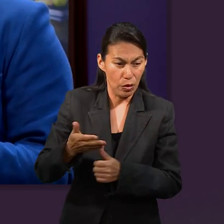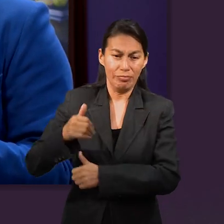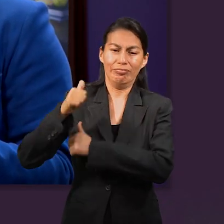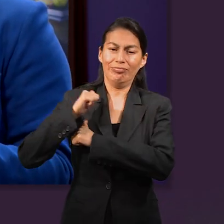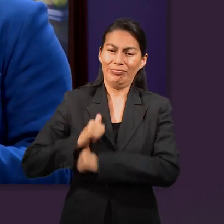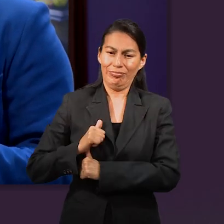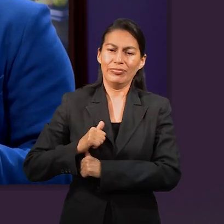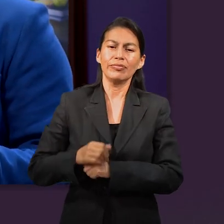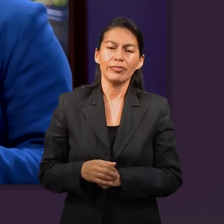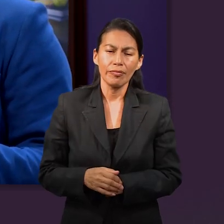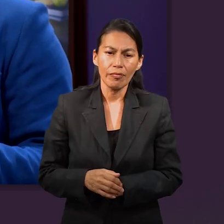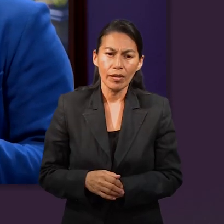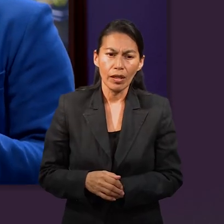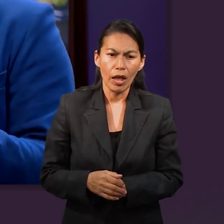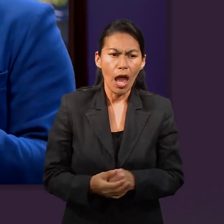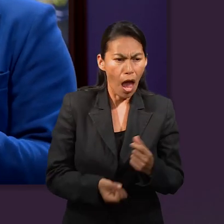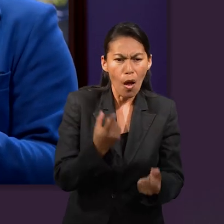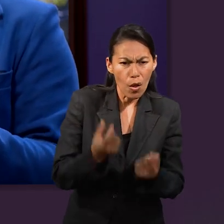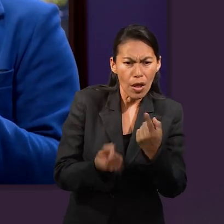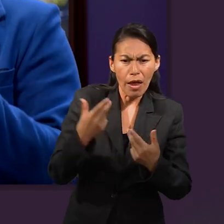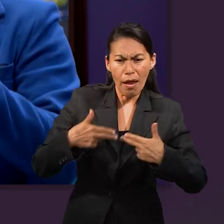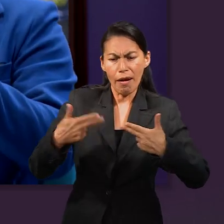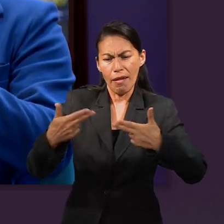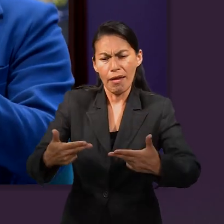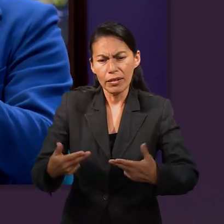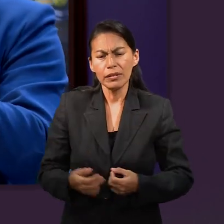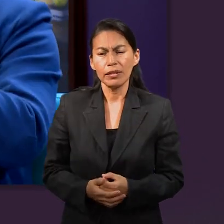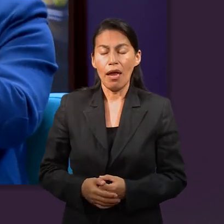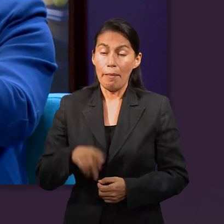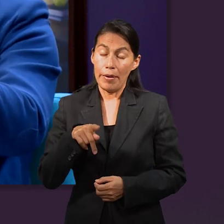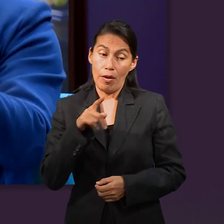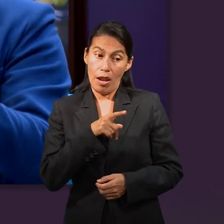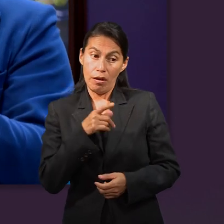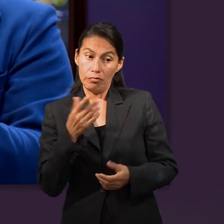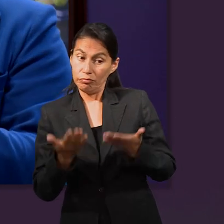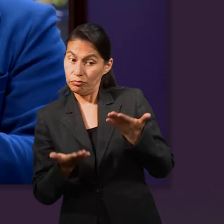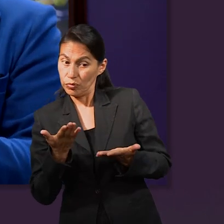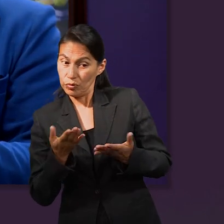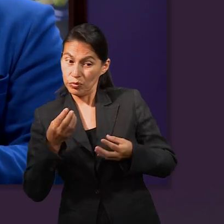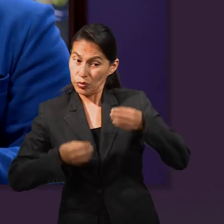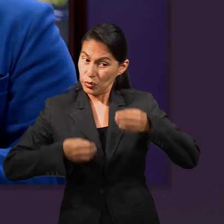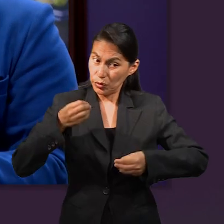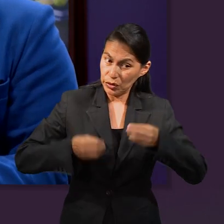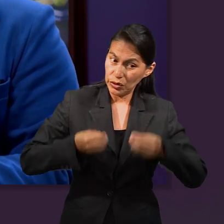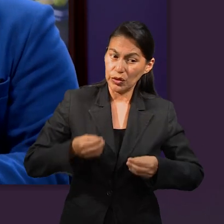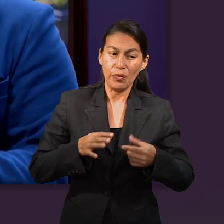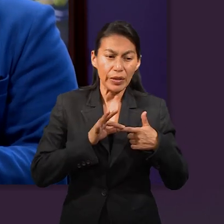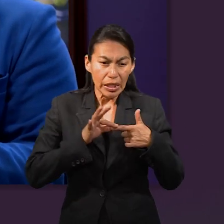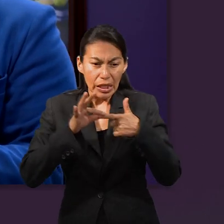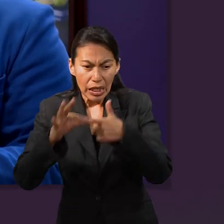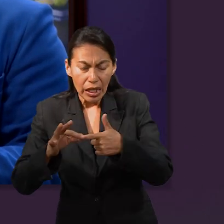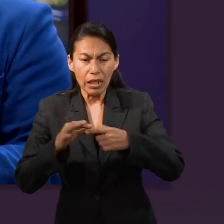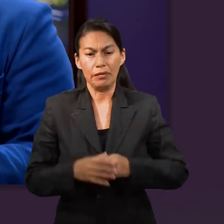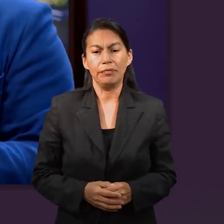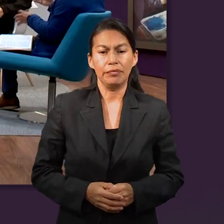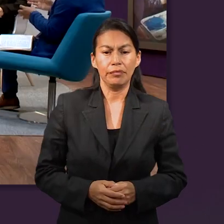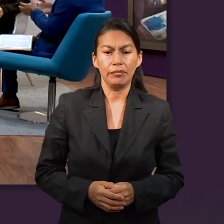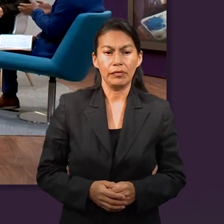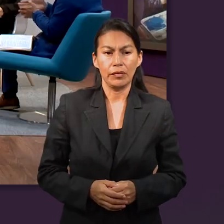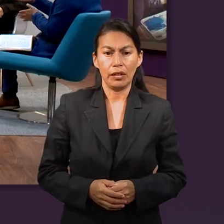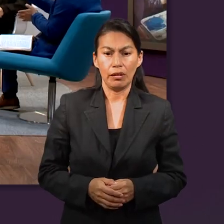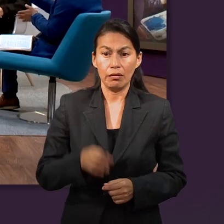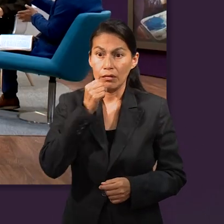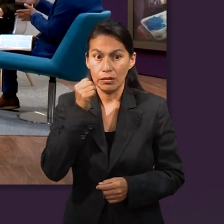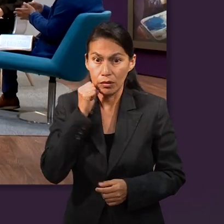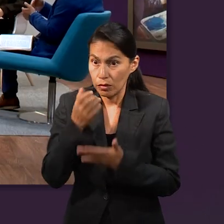responsabilidad de toda la casa. O sea, ciertamente algunos tienen herencia, pero él es el responsable de juzgarlo. Él es el responsable de